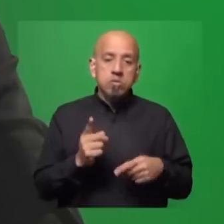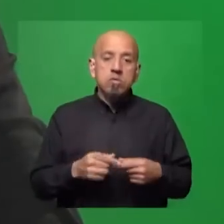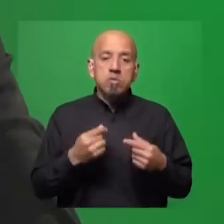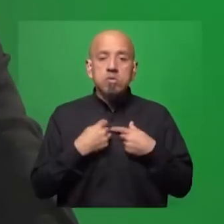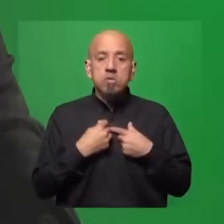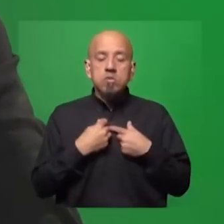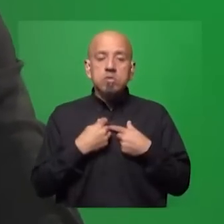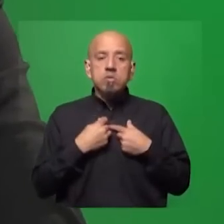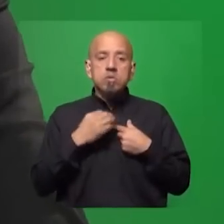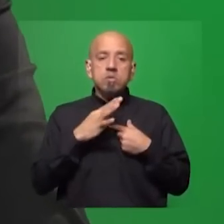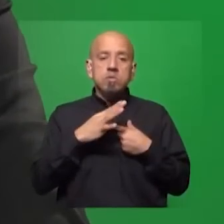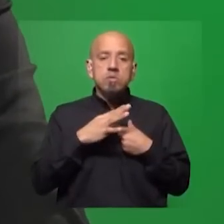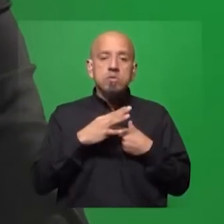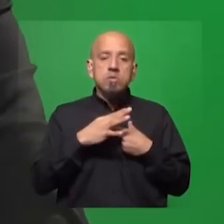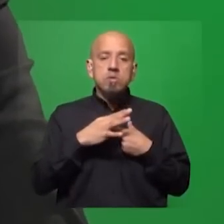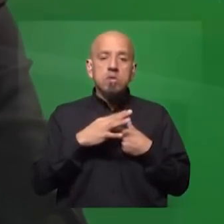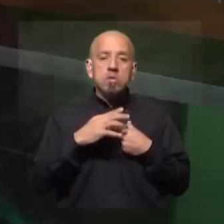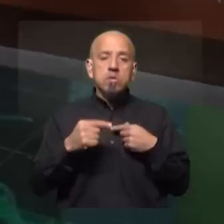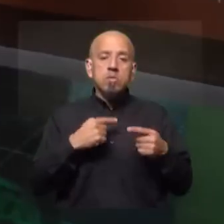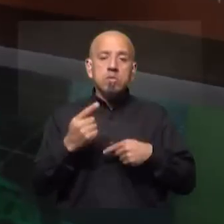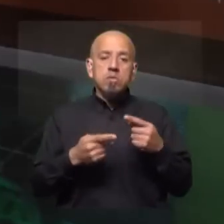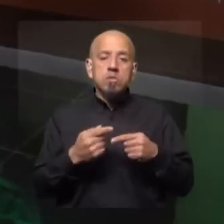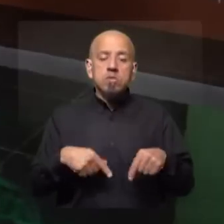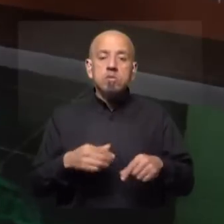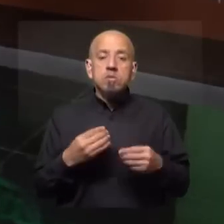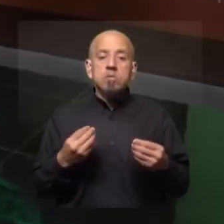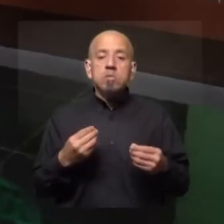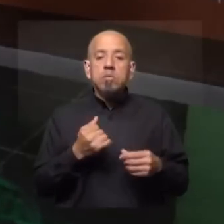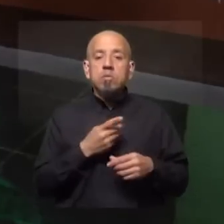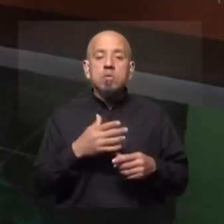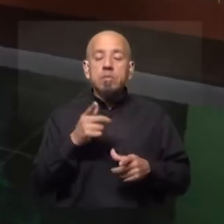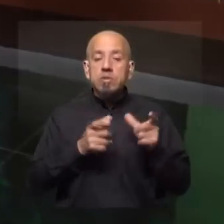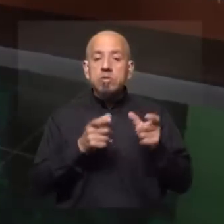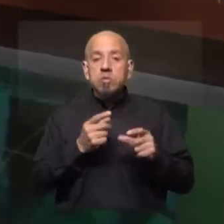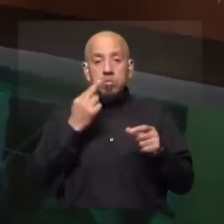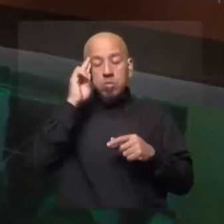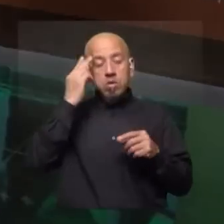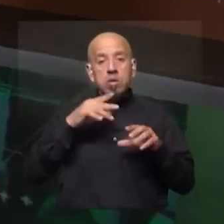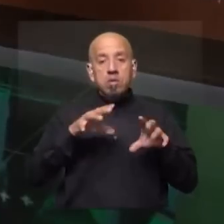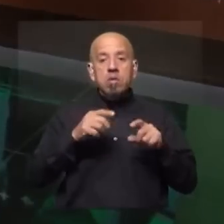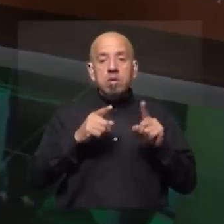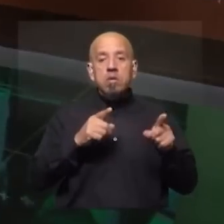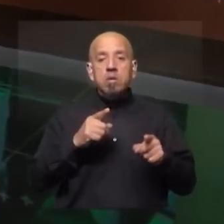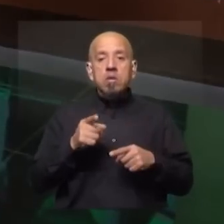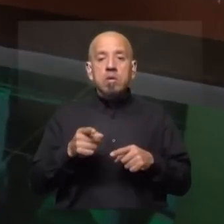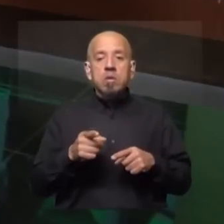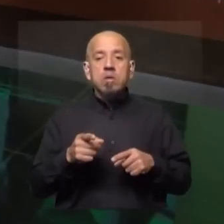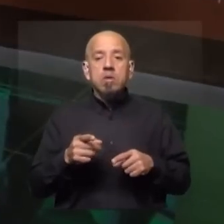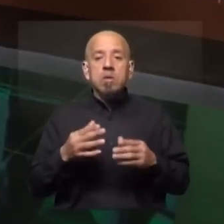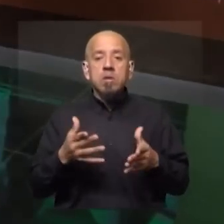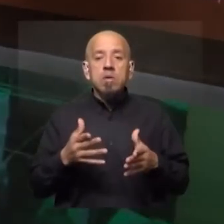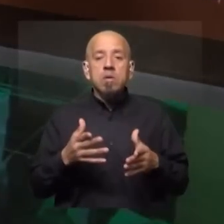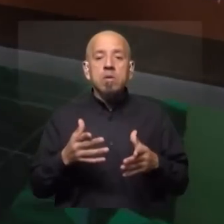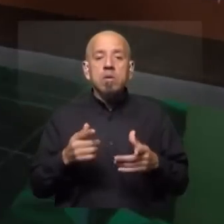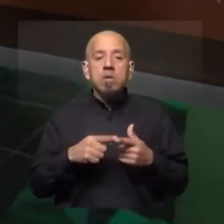es la que tenemos que seguir con más atención, hasta por la cantidad de uruguayos que viven allí, ¿no? Ese es el primer capítulo, es un capítulo que se mete más para